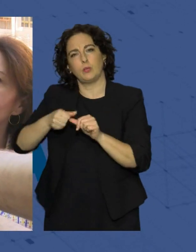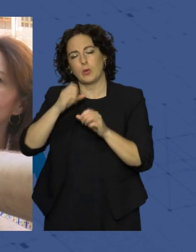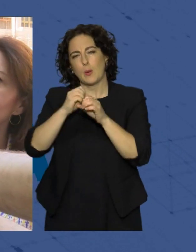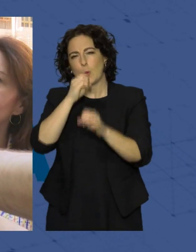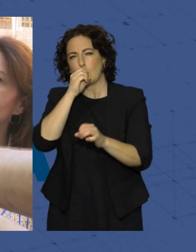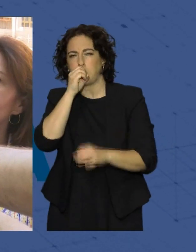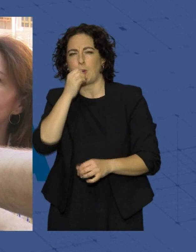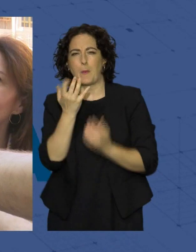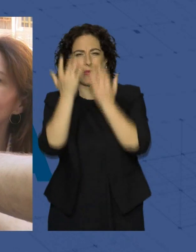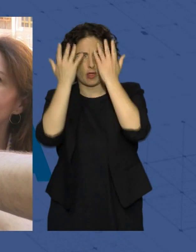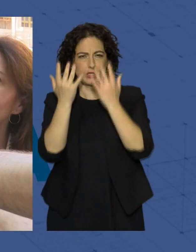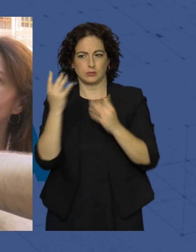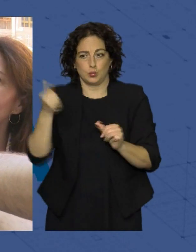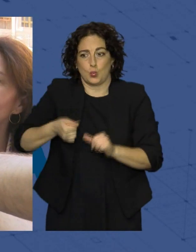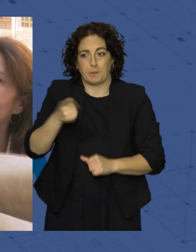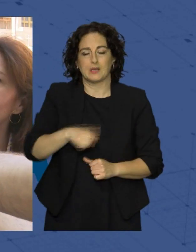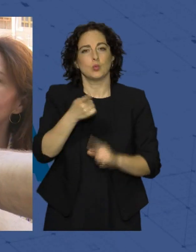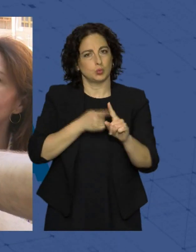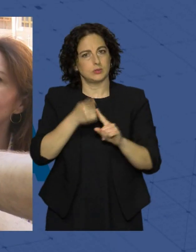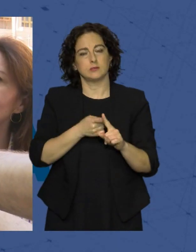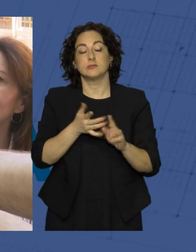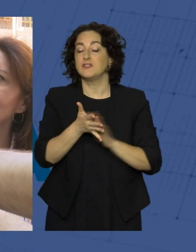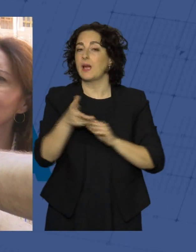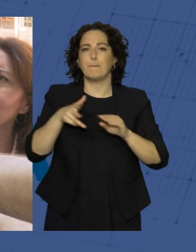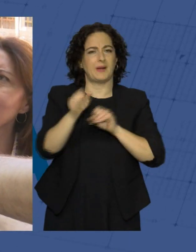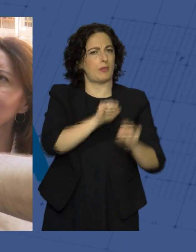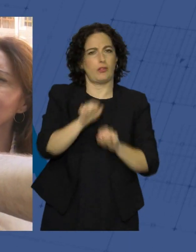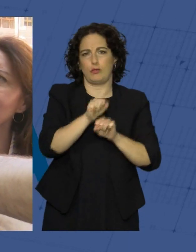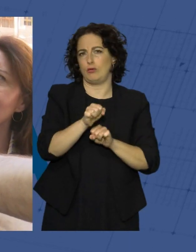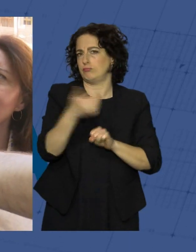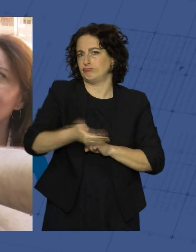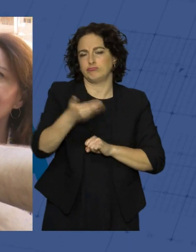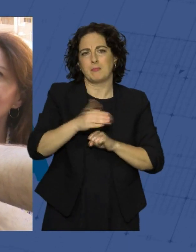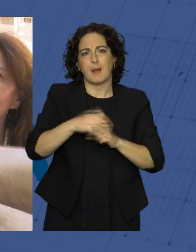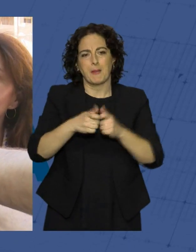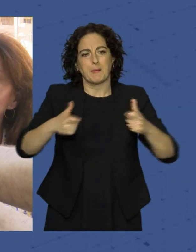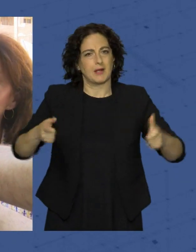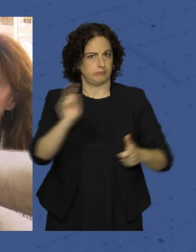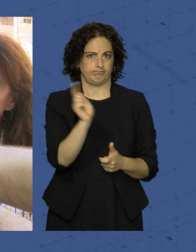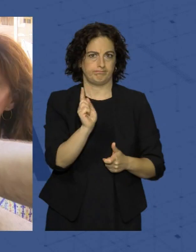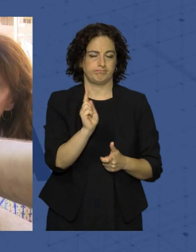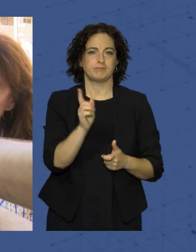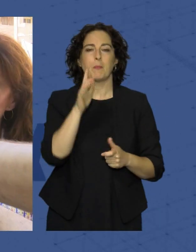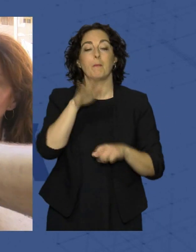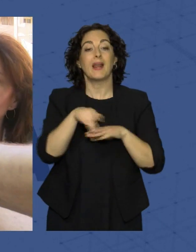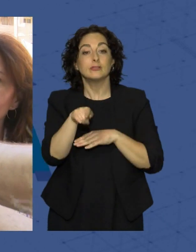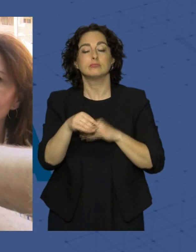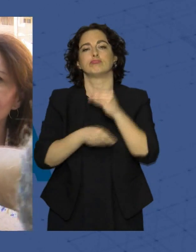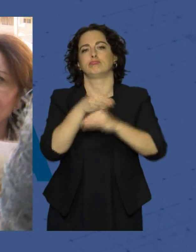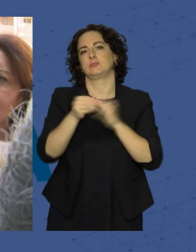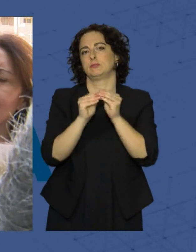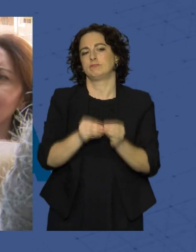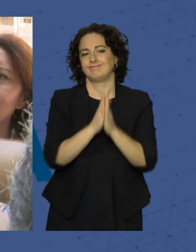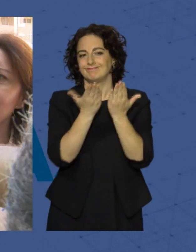Entonces hemos pensado que la prevención es clave para que estas cifras no vayan en aumento. Para ello hemos elaborado un díctico